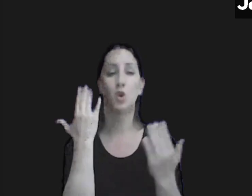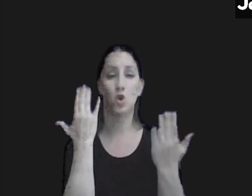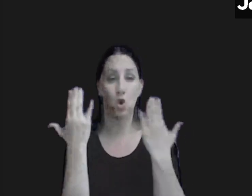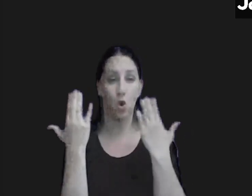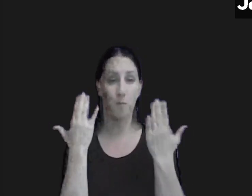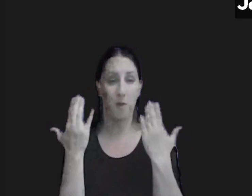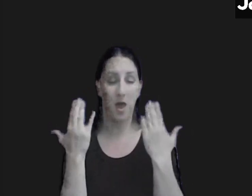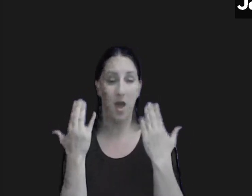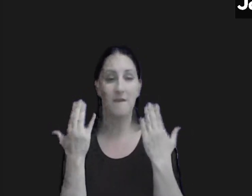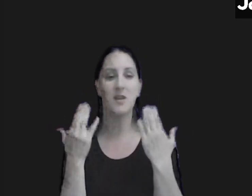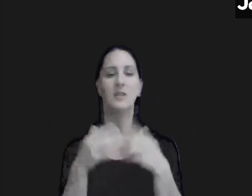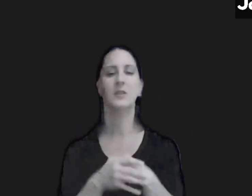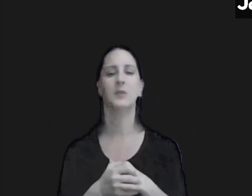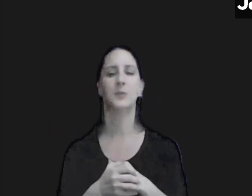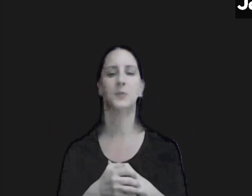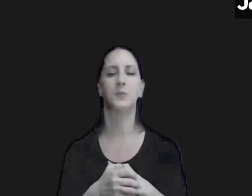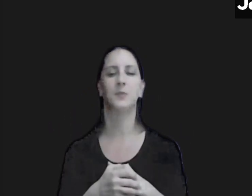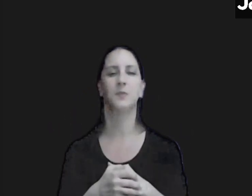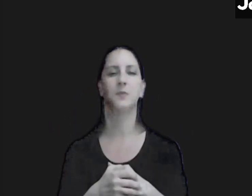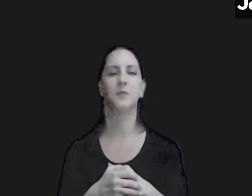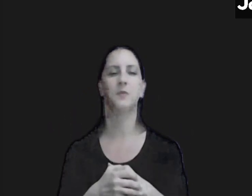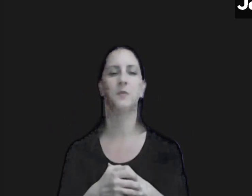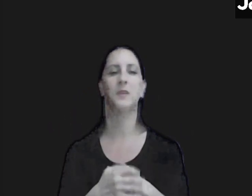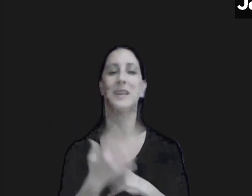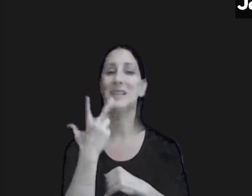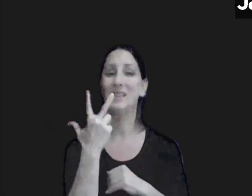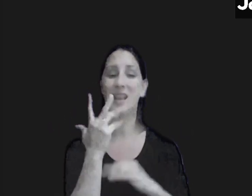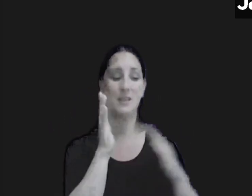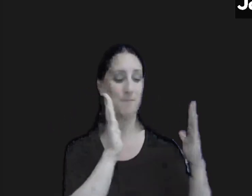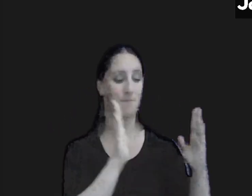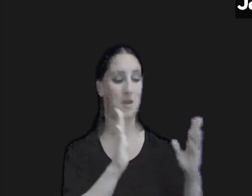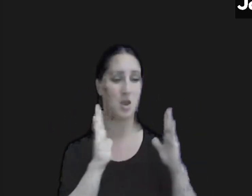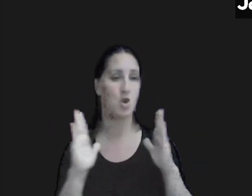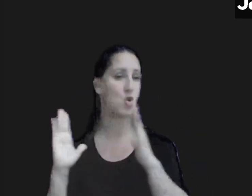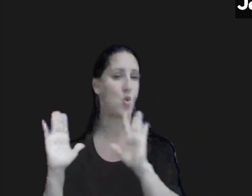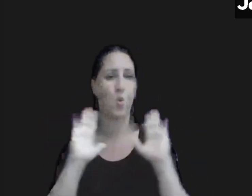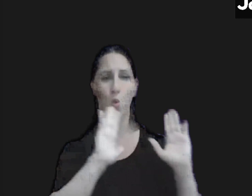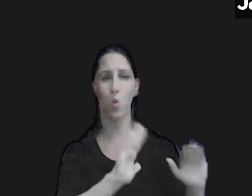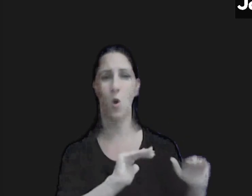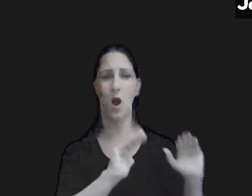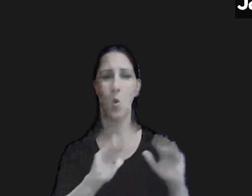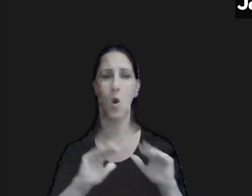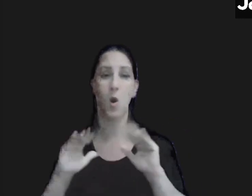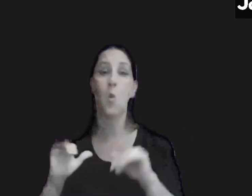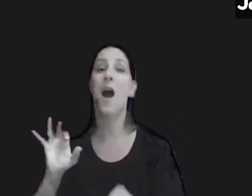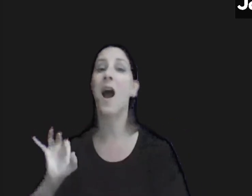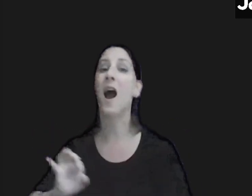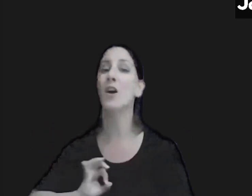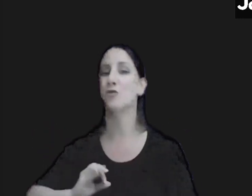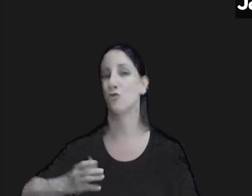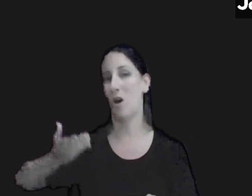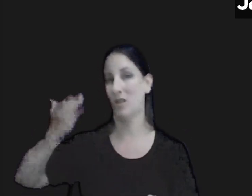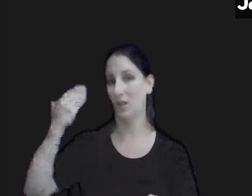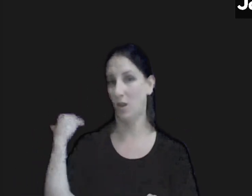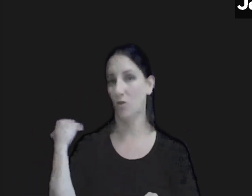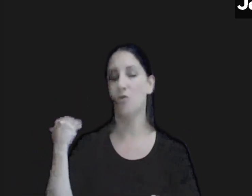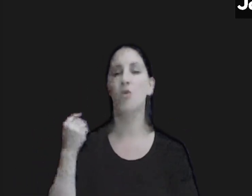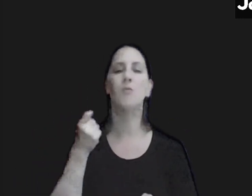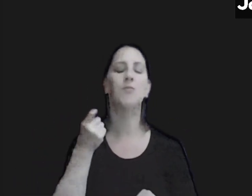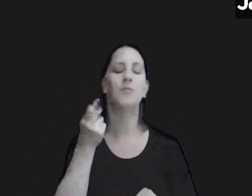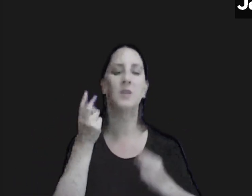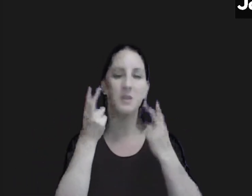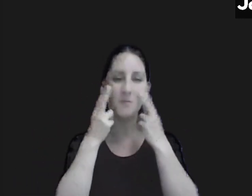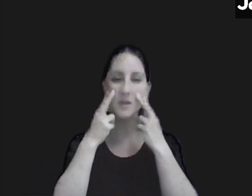usaban los tres periodos los mismos tres periodos del año anterior es decir por ejemplo si era un estudio